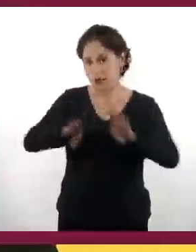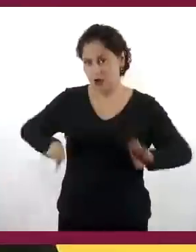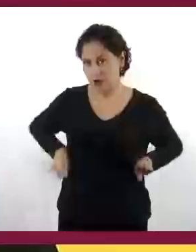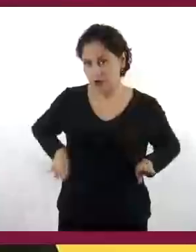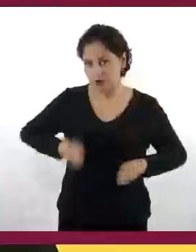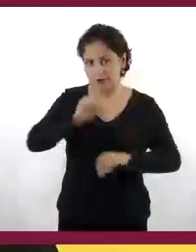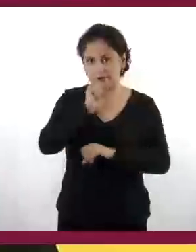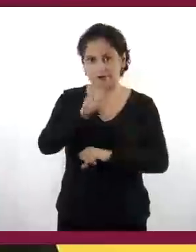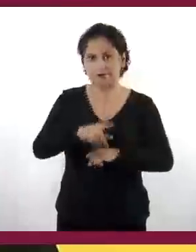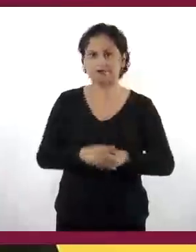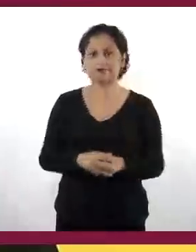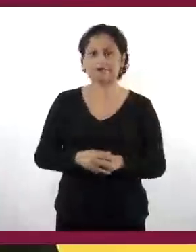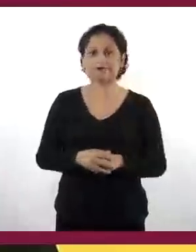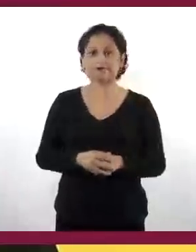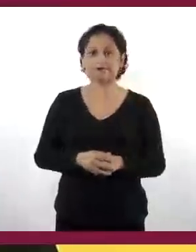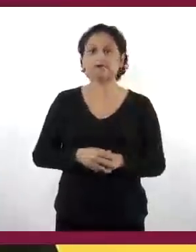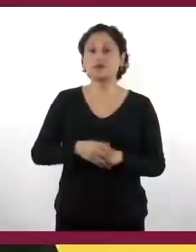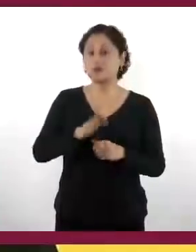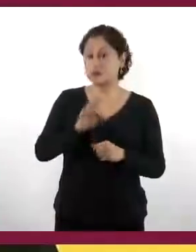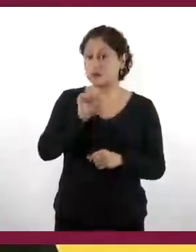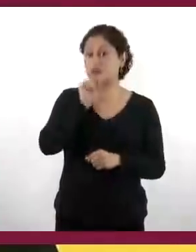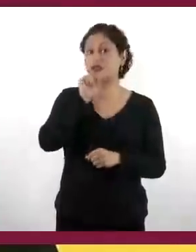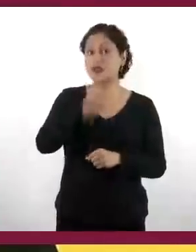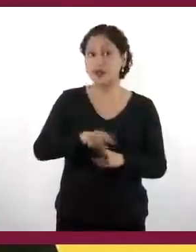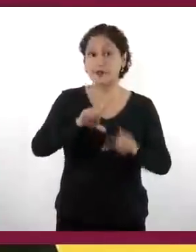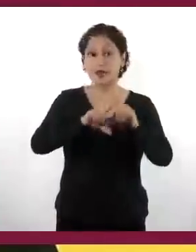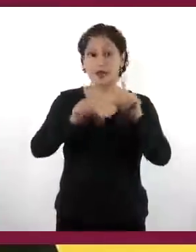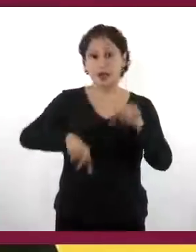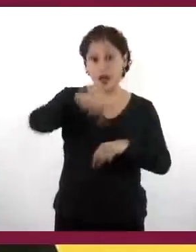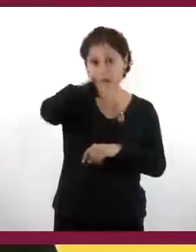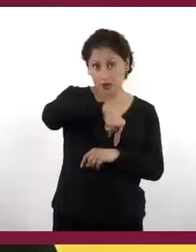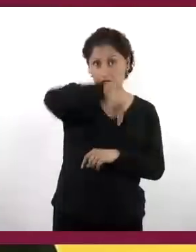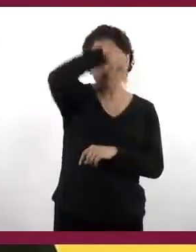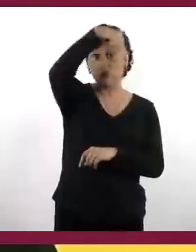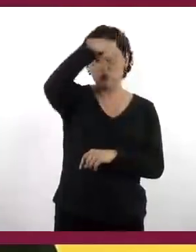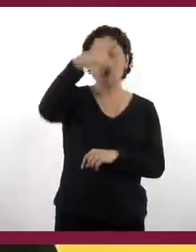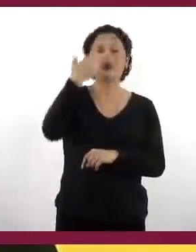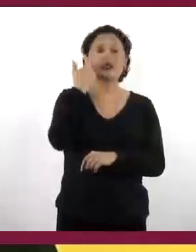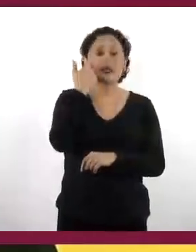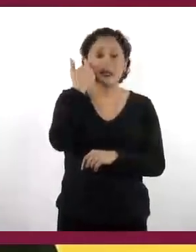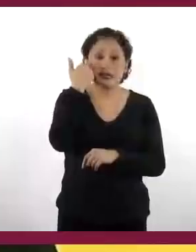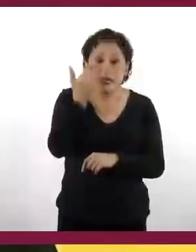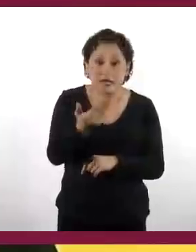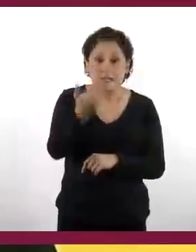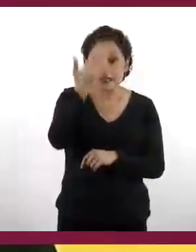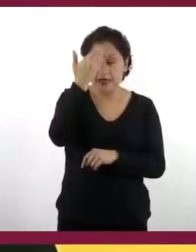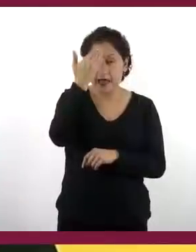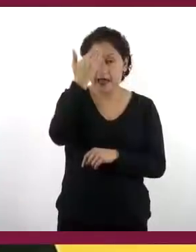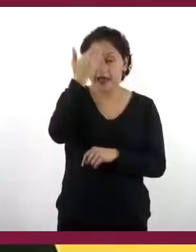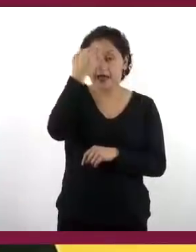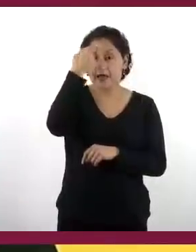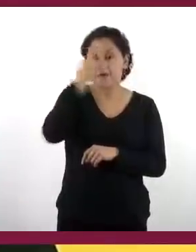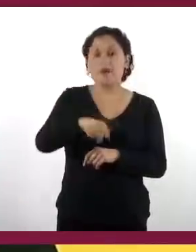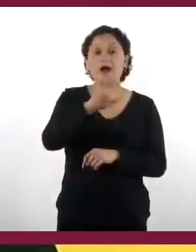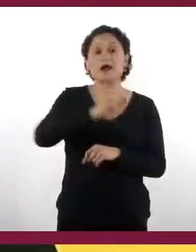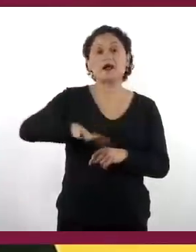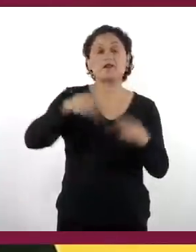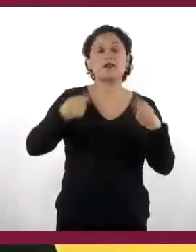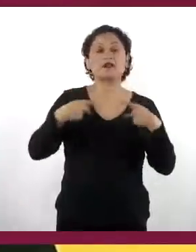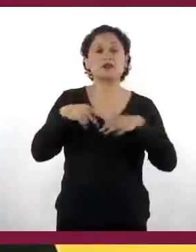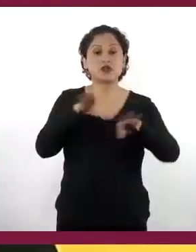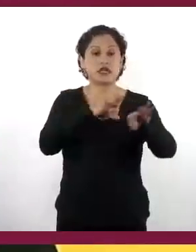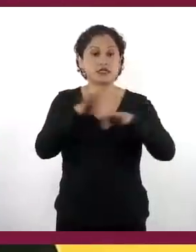Además, que en el caso del norte se buscó que la población trabajara en las tierras para volverlas productivas.